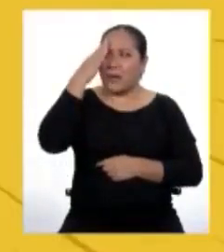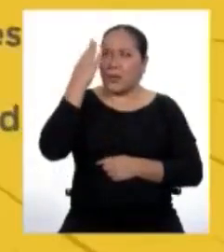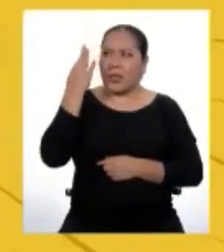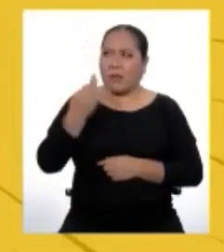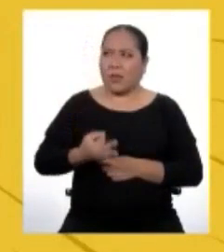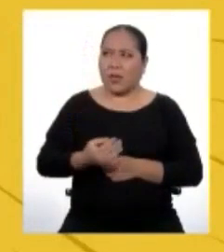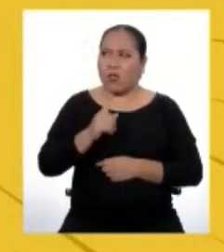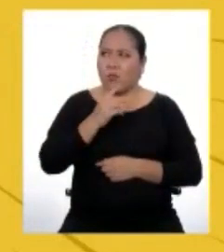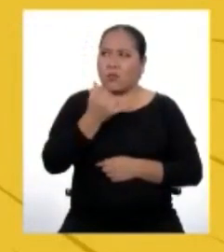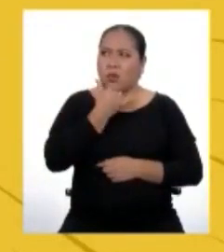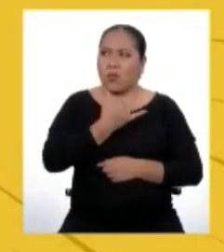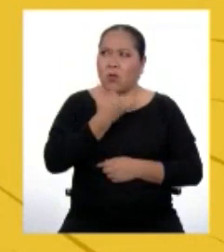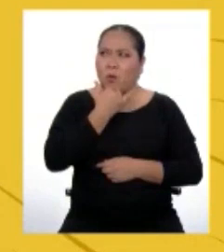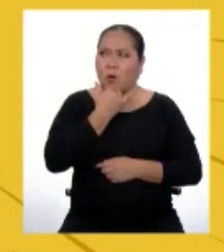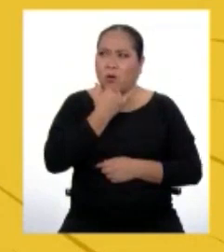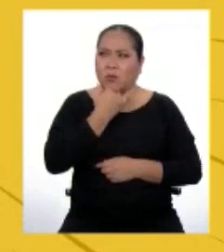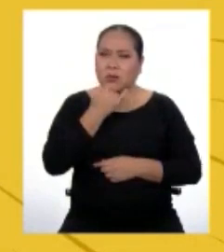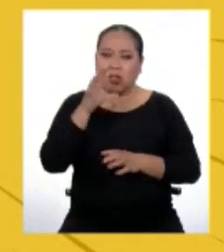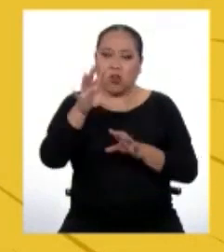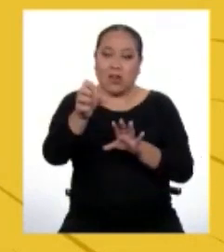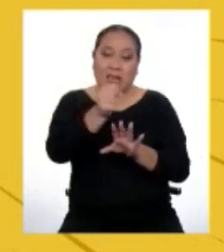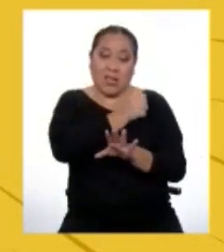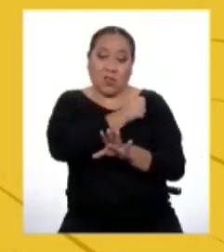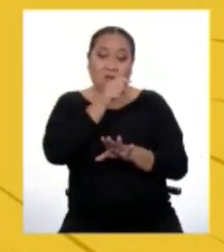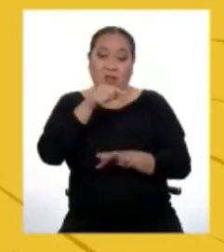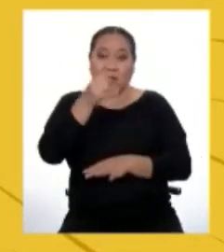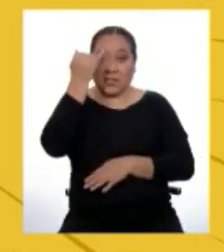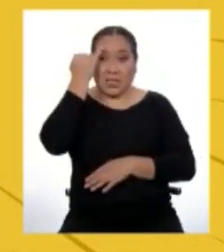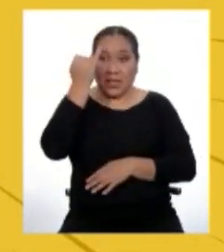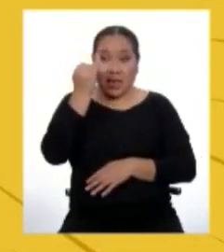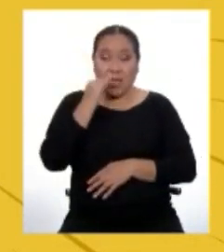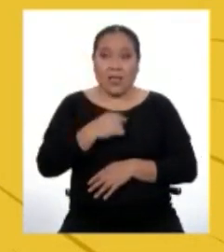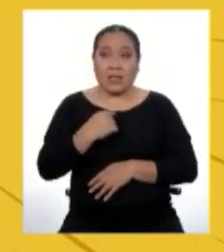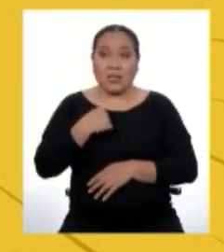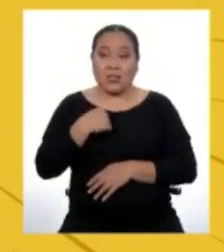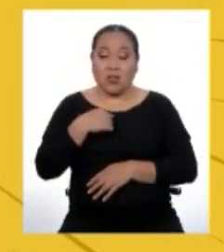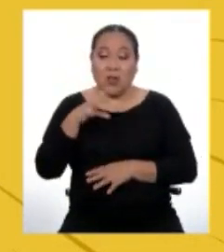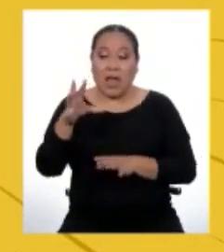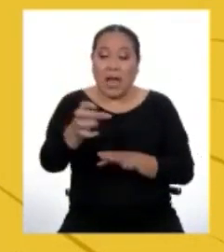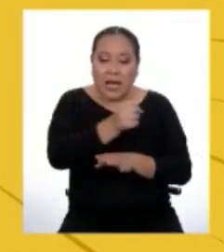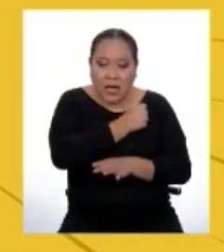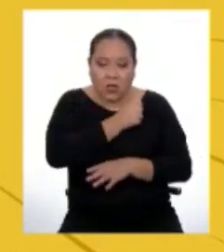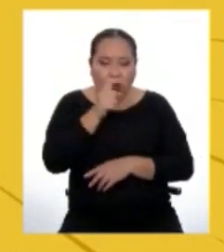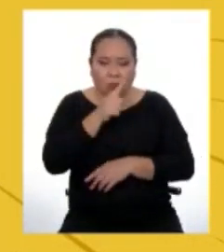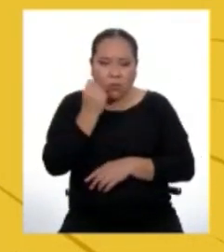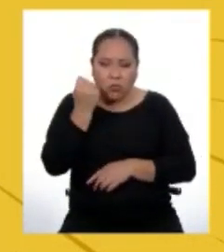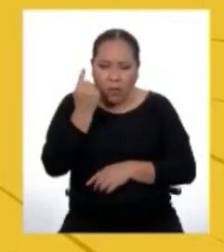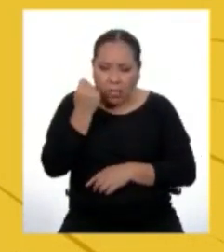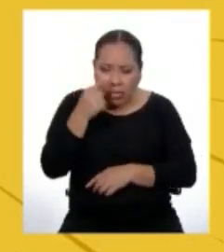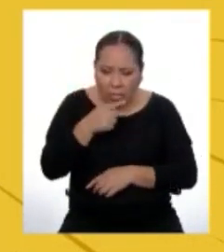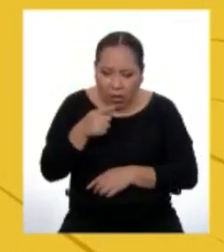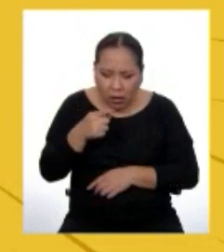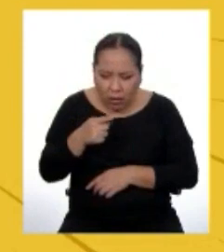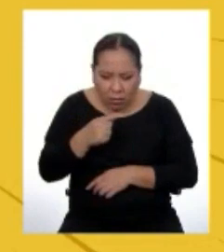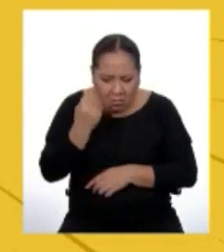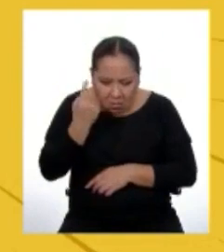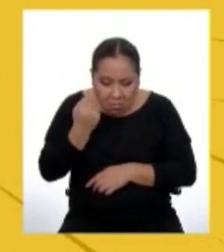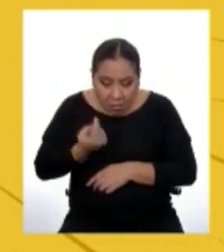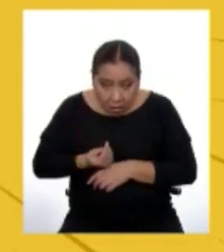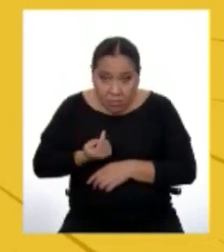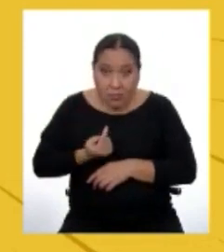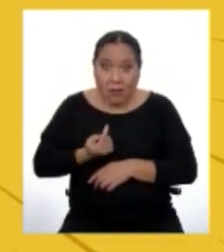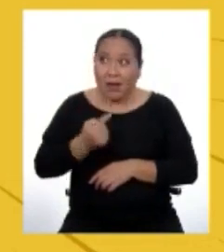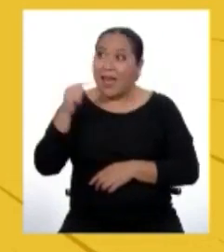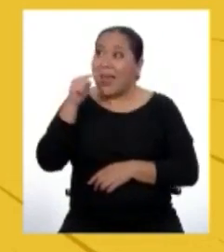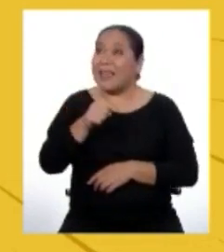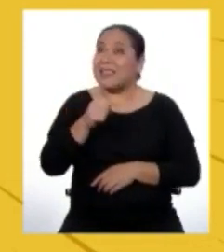podríamos preguntarnos qué pasaría si retiro esa idea. Y si la respuesta es que no se entiende el texto, pues, entonces,